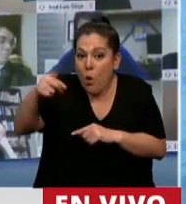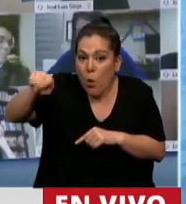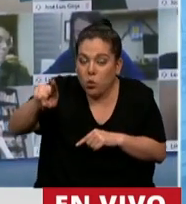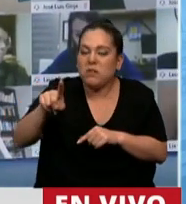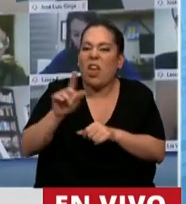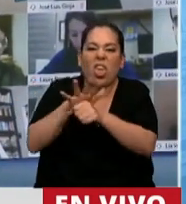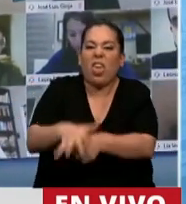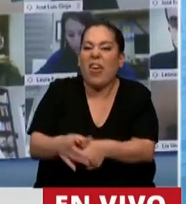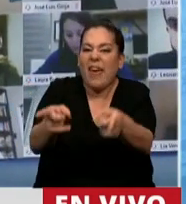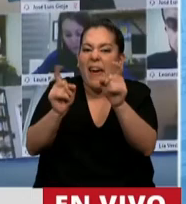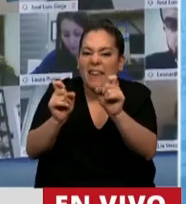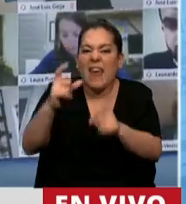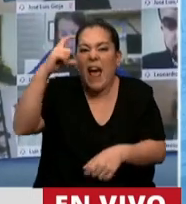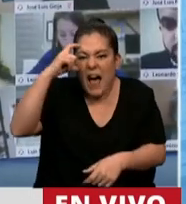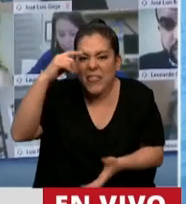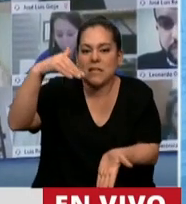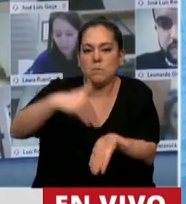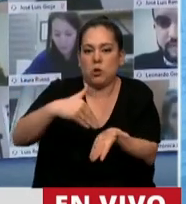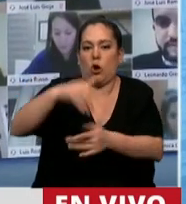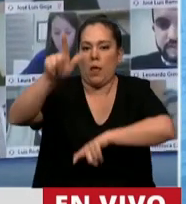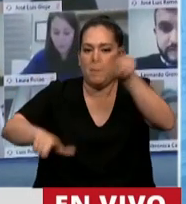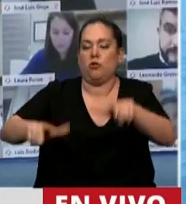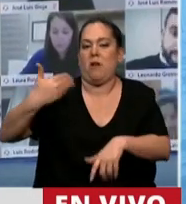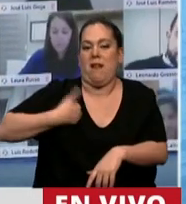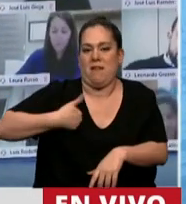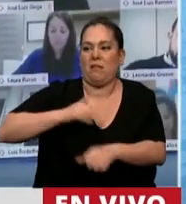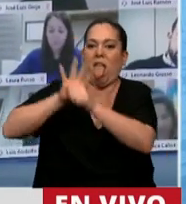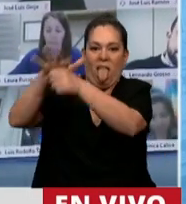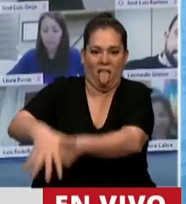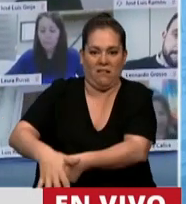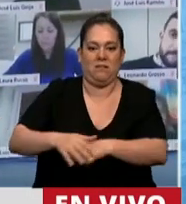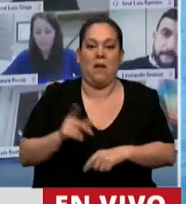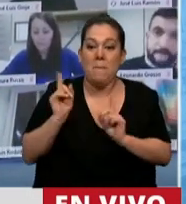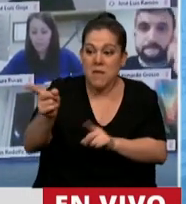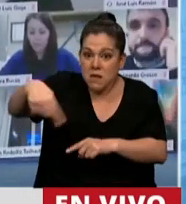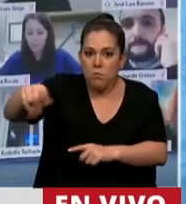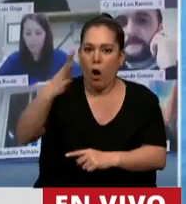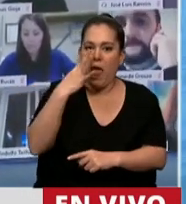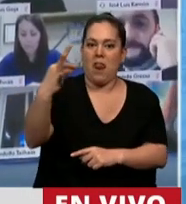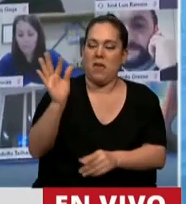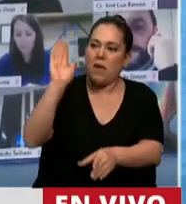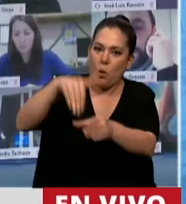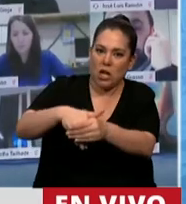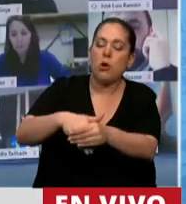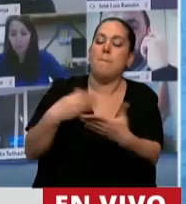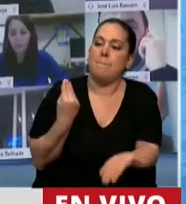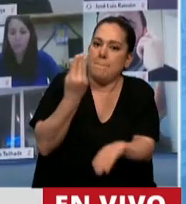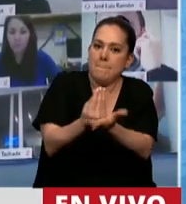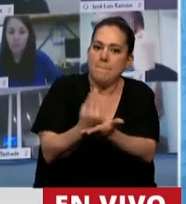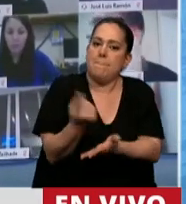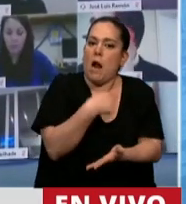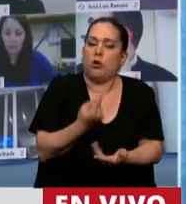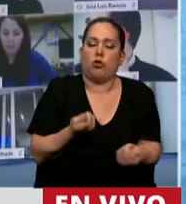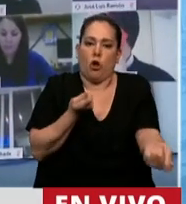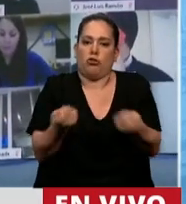invisibilizando a 10 millones de argentinos que nos eligieron para que aquí seamos contralor del